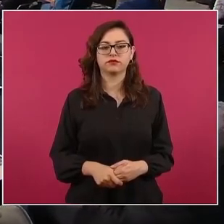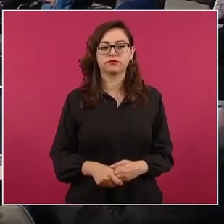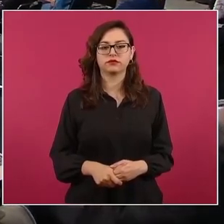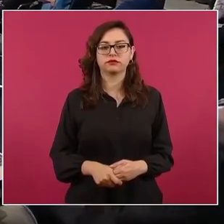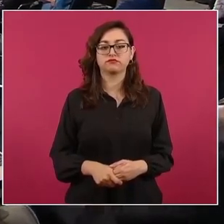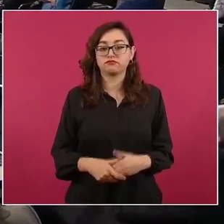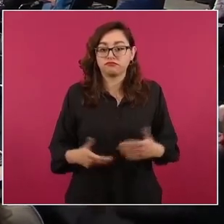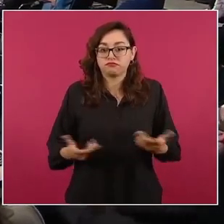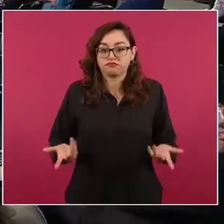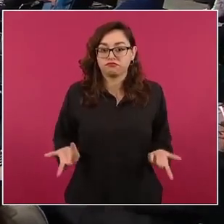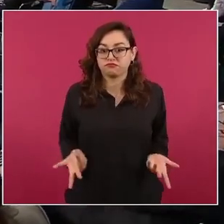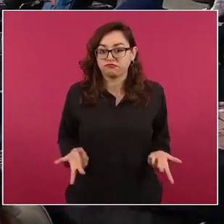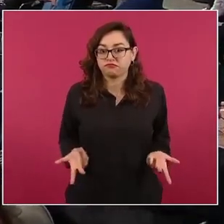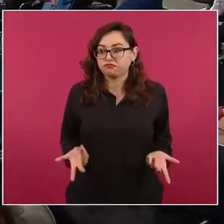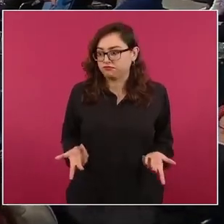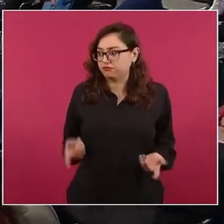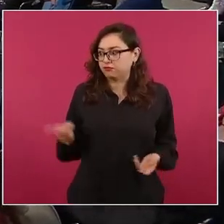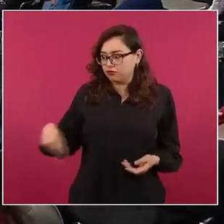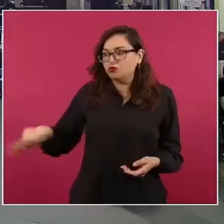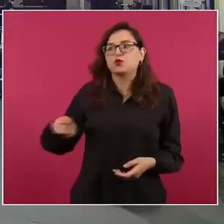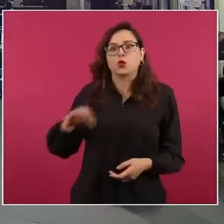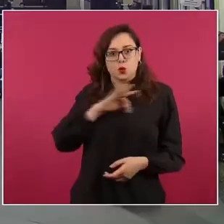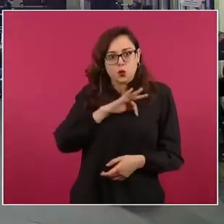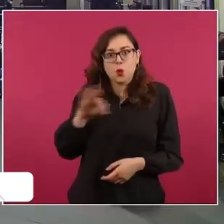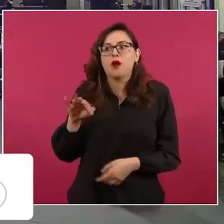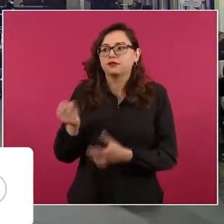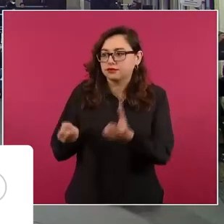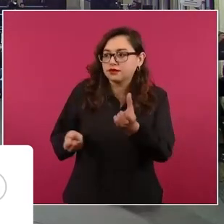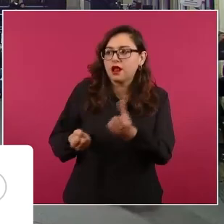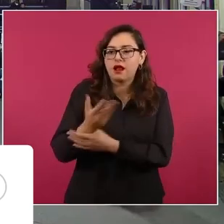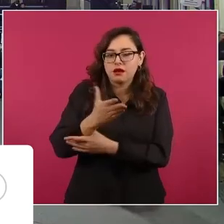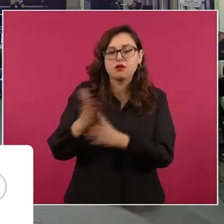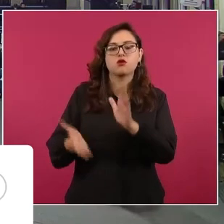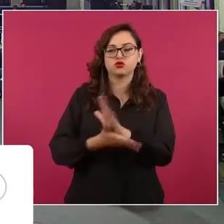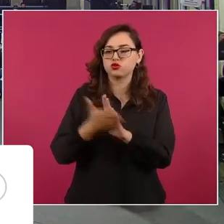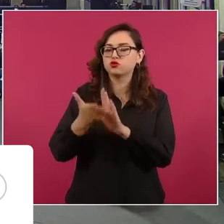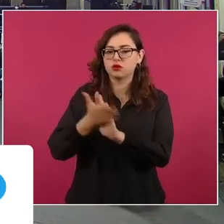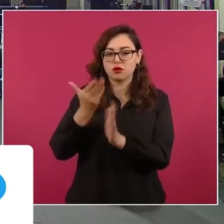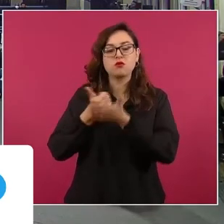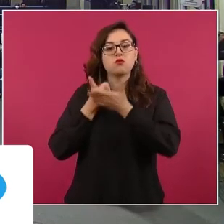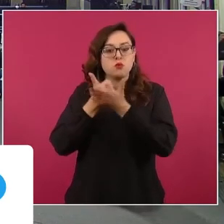Y nos están ayudando muchísimo en eso.